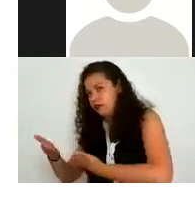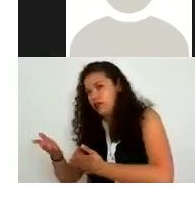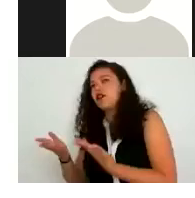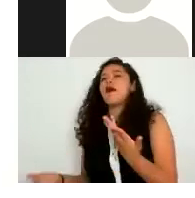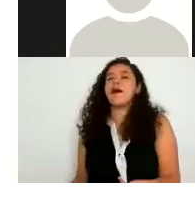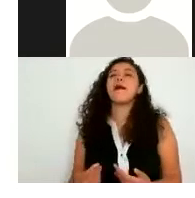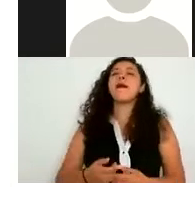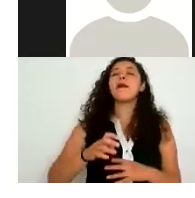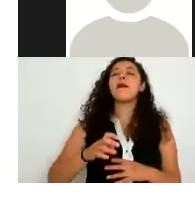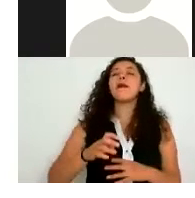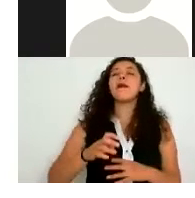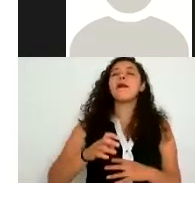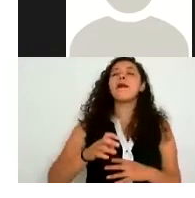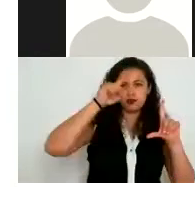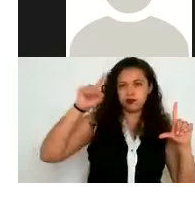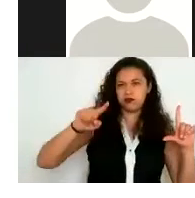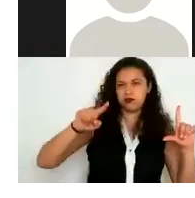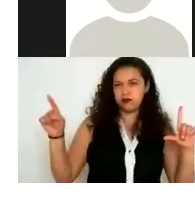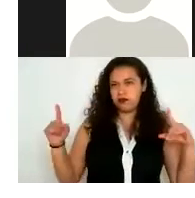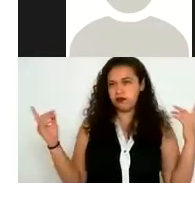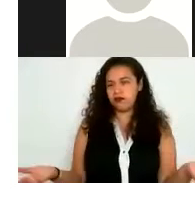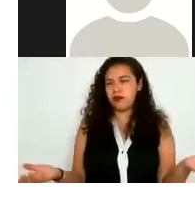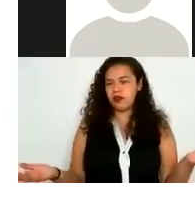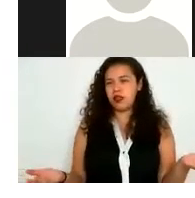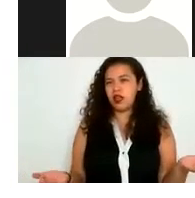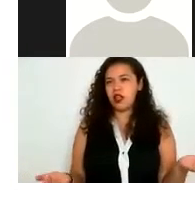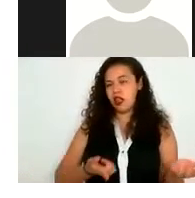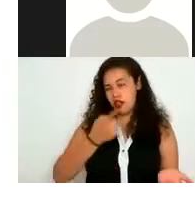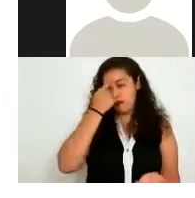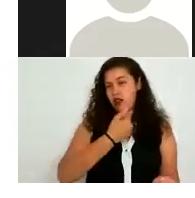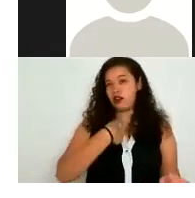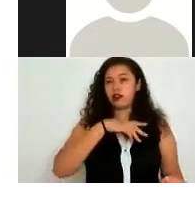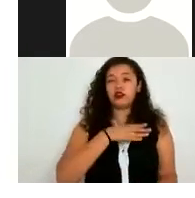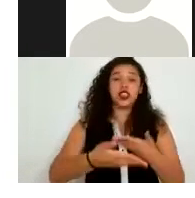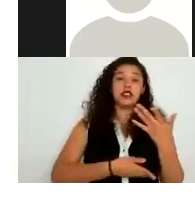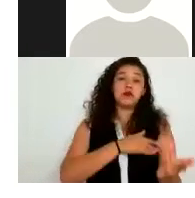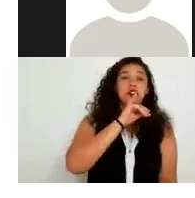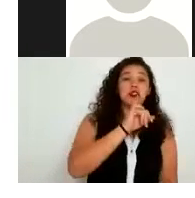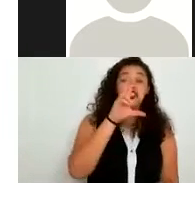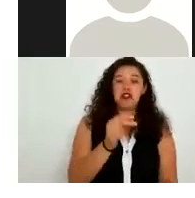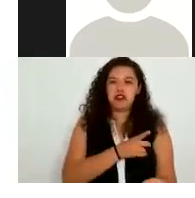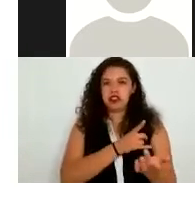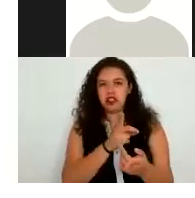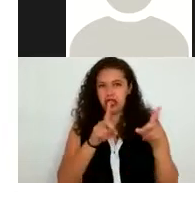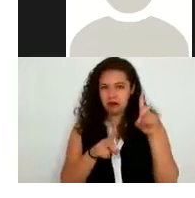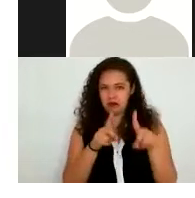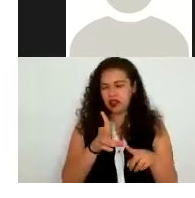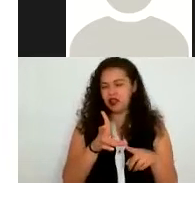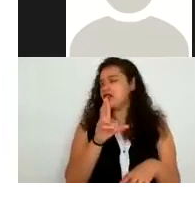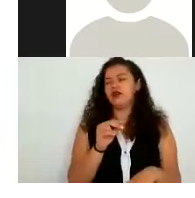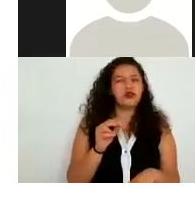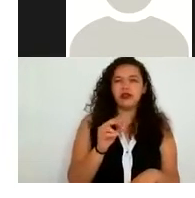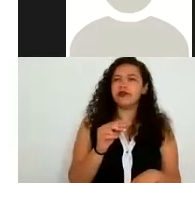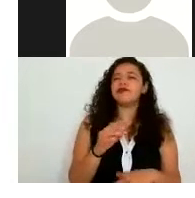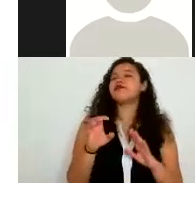estadísticas no específicamente porque dependa de ello el dar o no dar el servicio o el tipo de servicio uno de ellos por ejemplo es